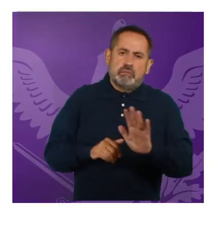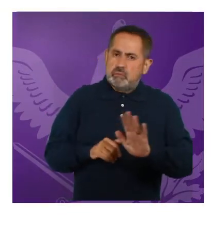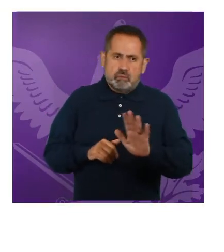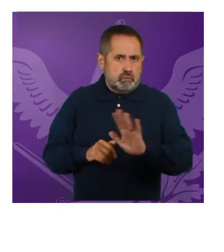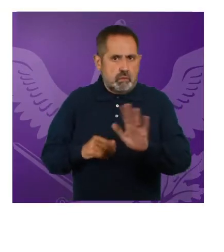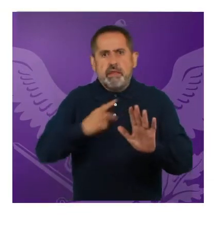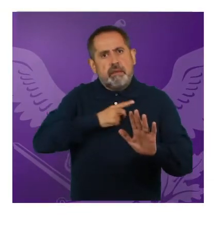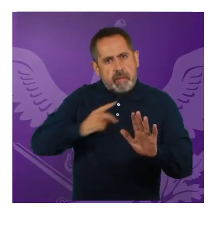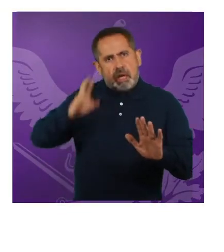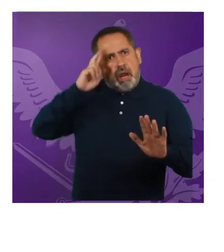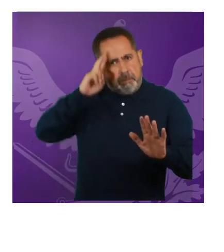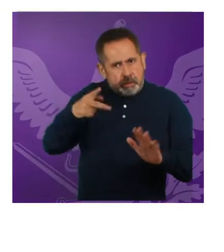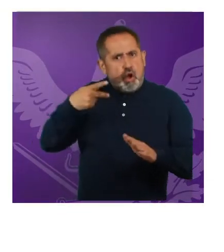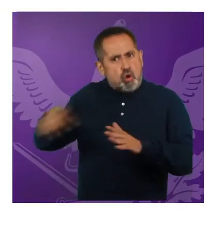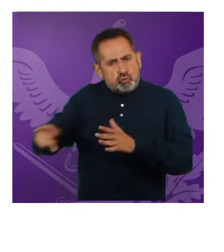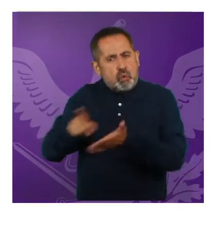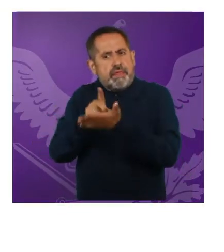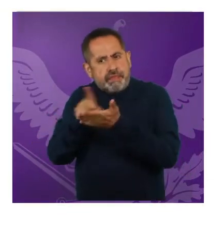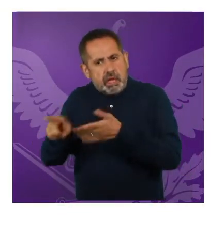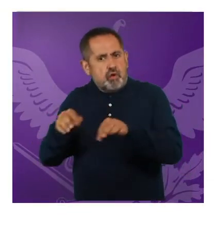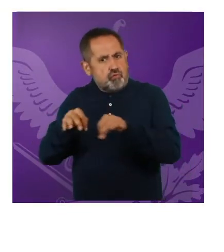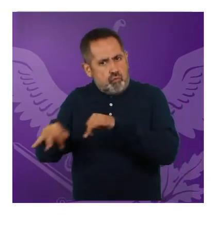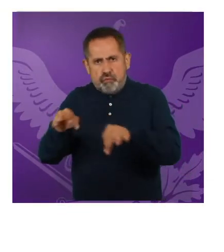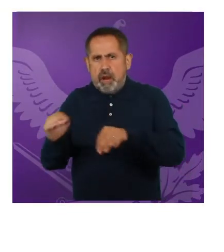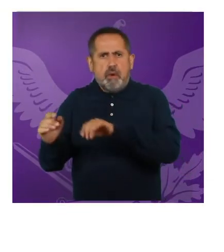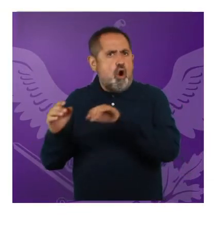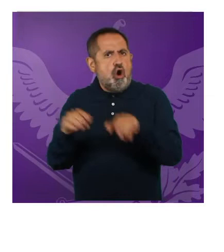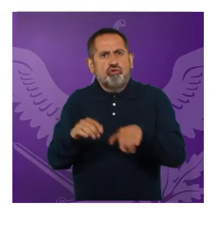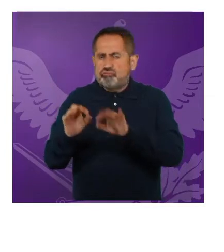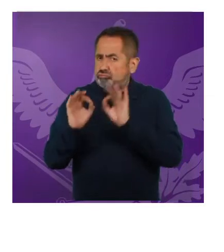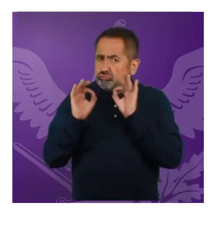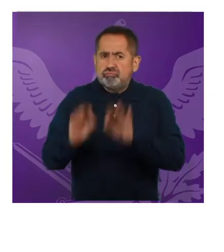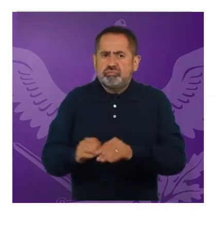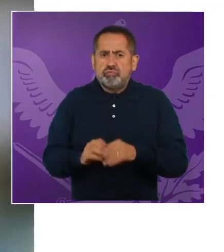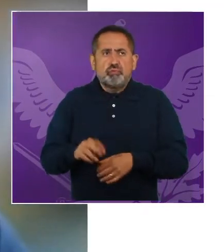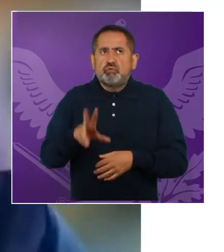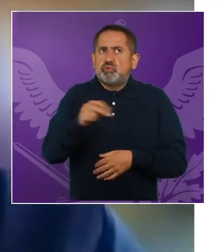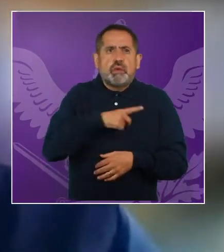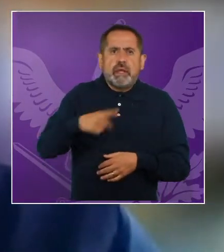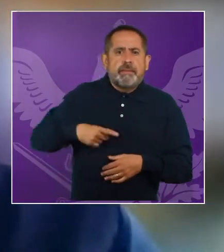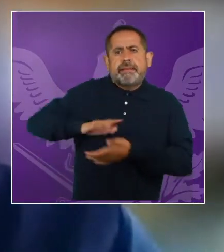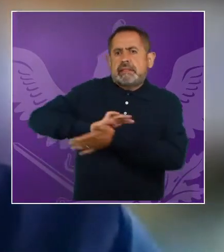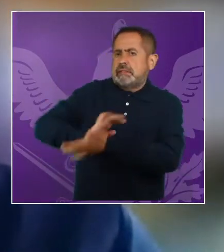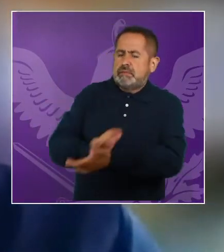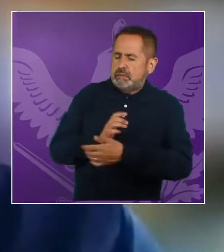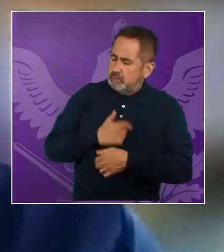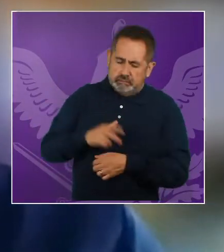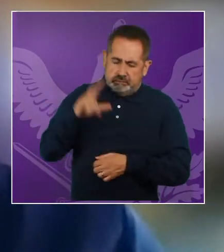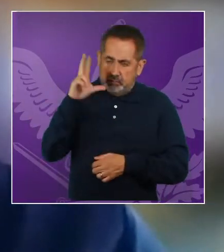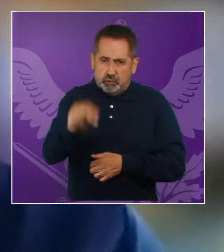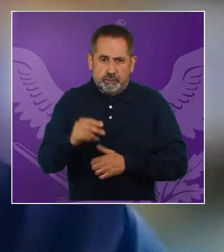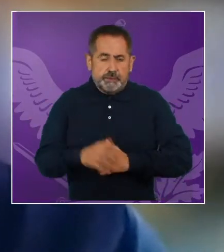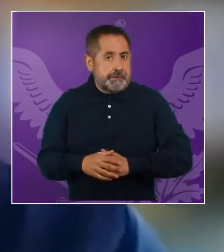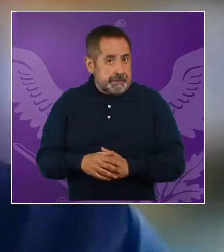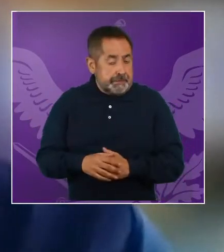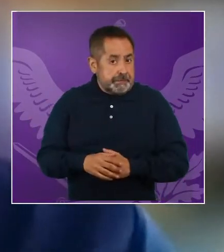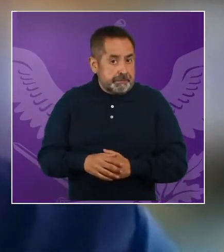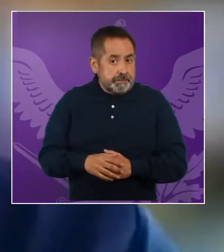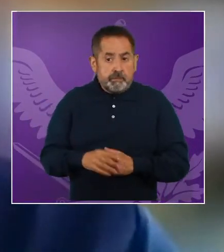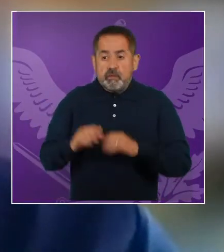impide al ejercicio pleno de sus derechos laborales y la no discriminación.